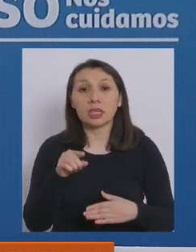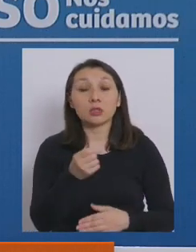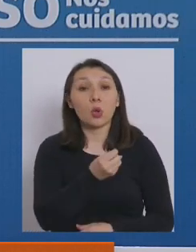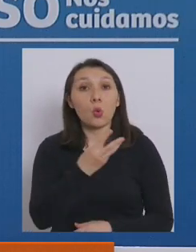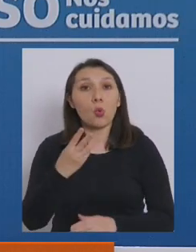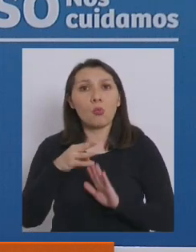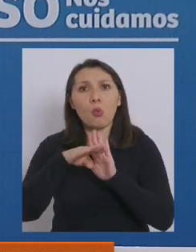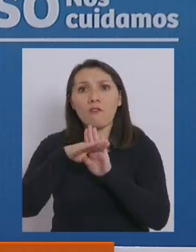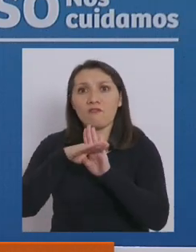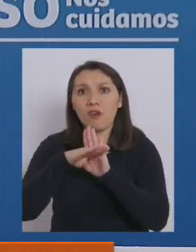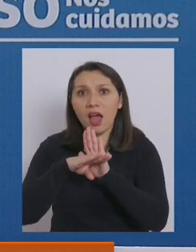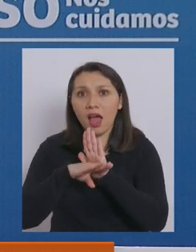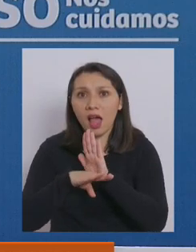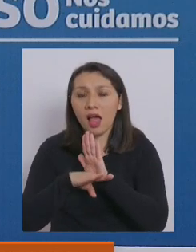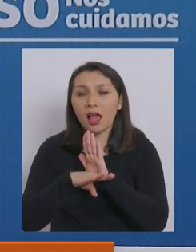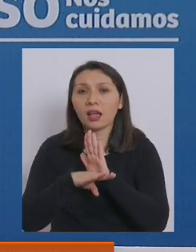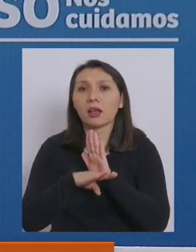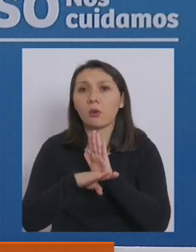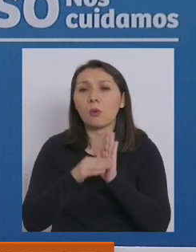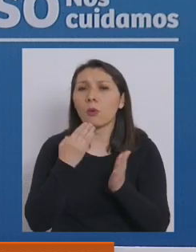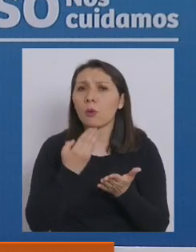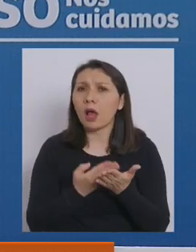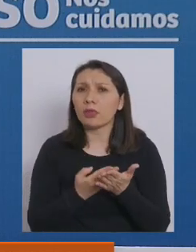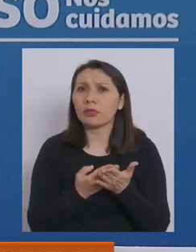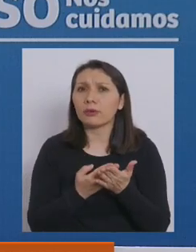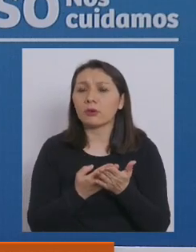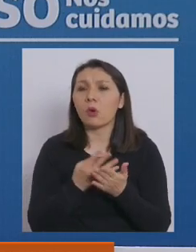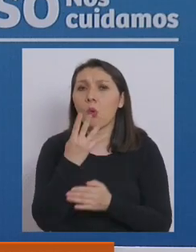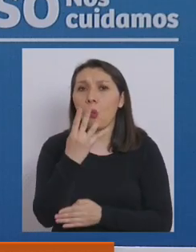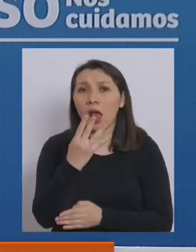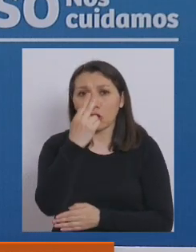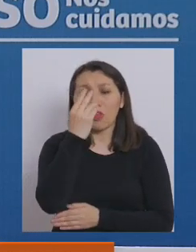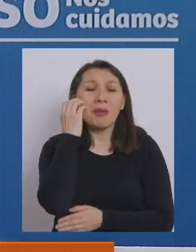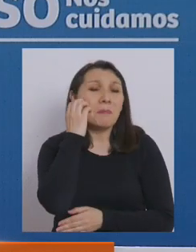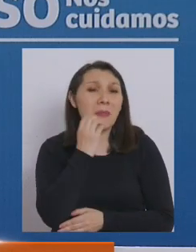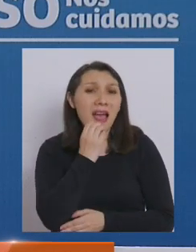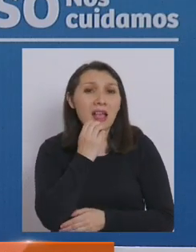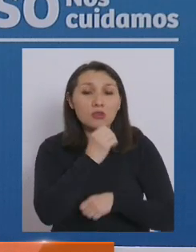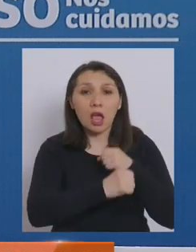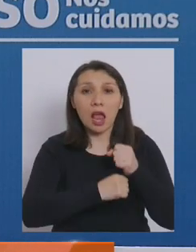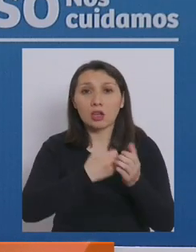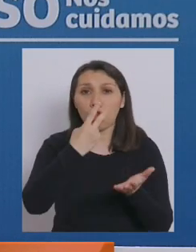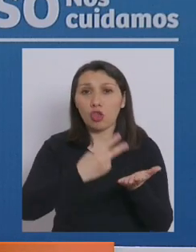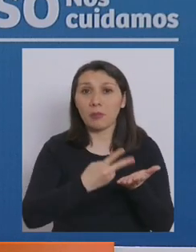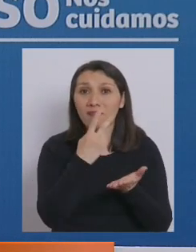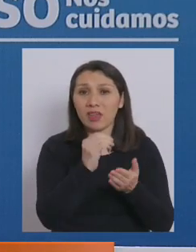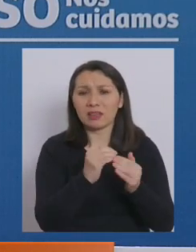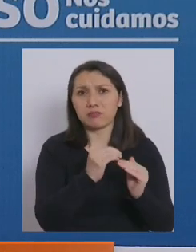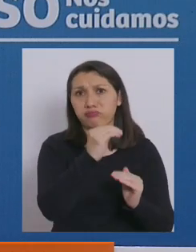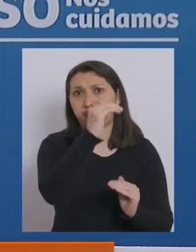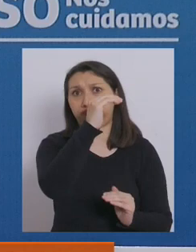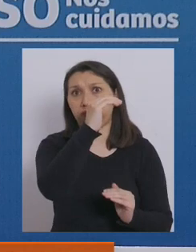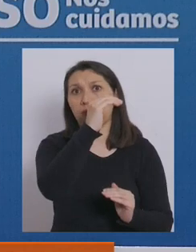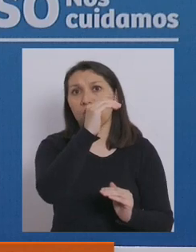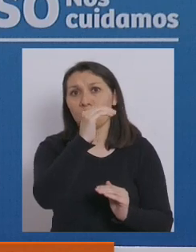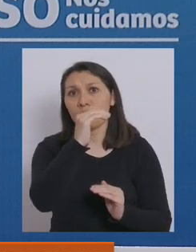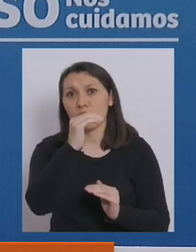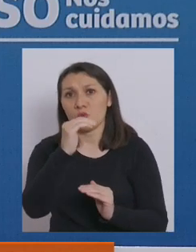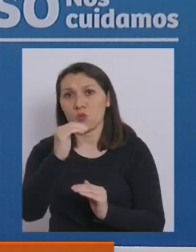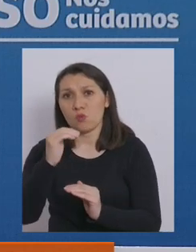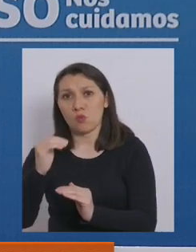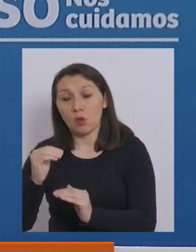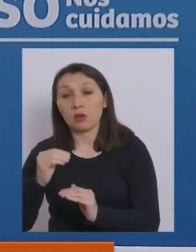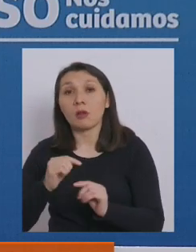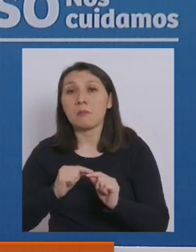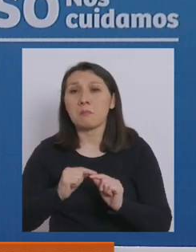cifra más baja, ¿desde cuándo? Desde el 4 de mayo del año 2020. Y la cifra